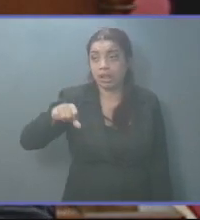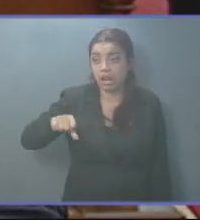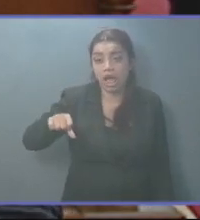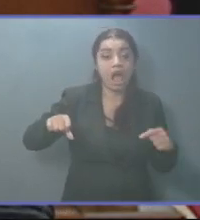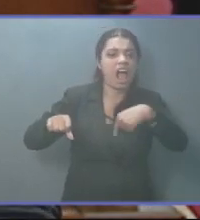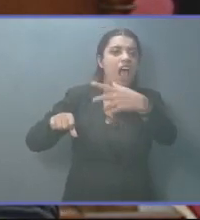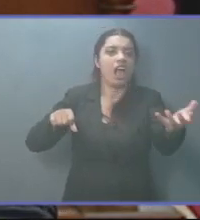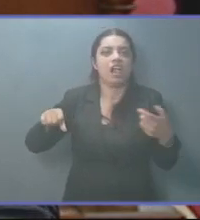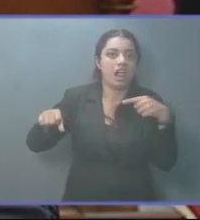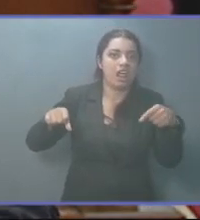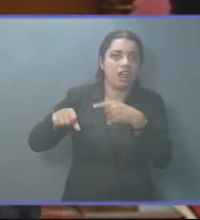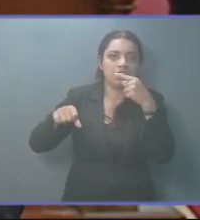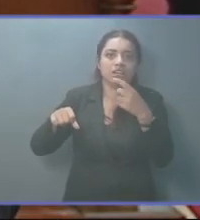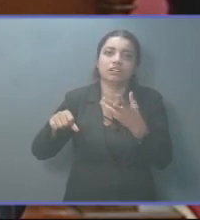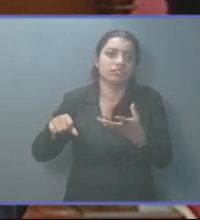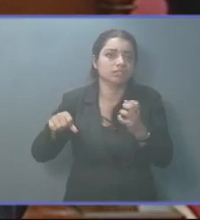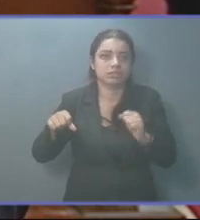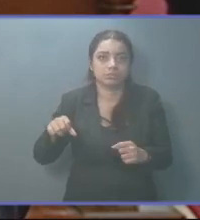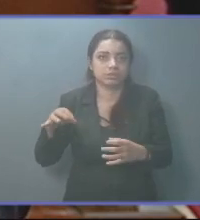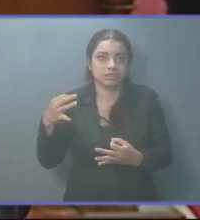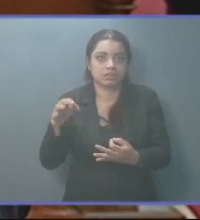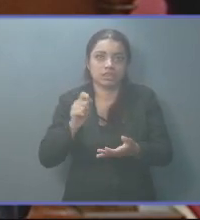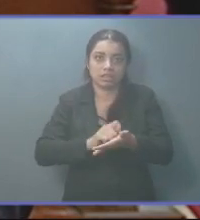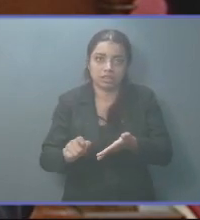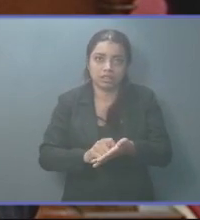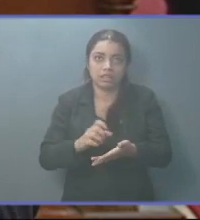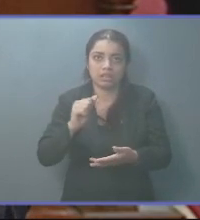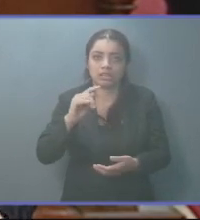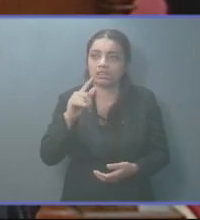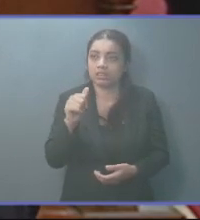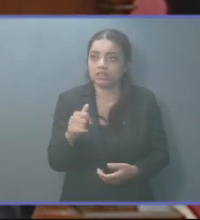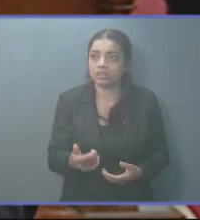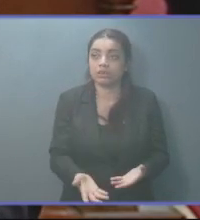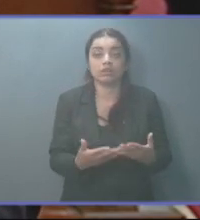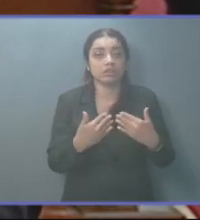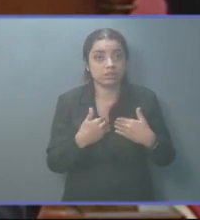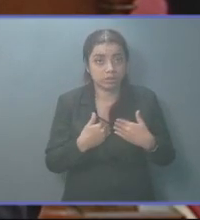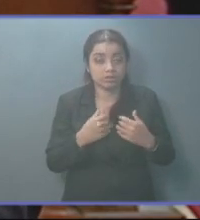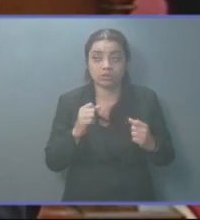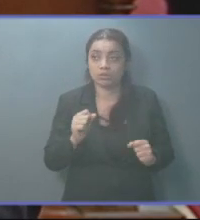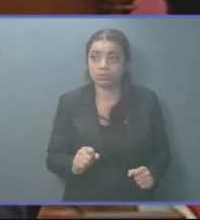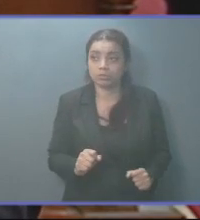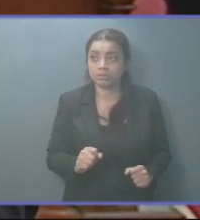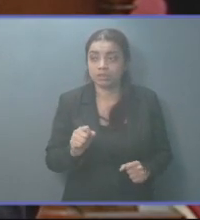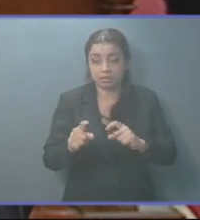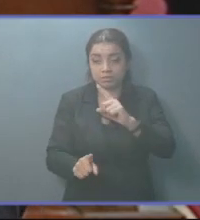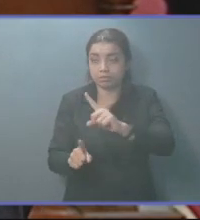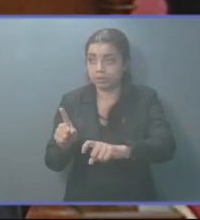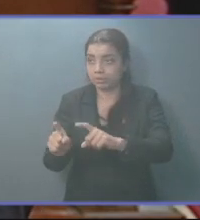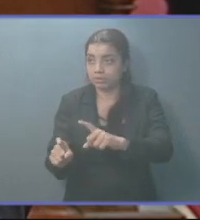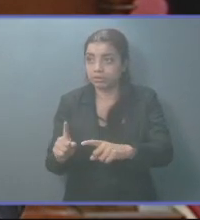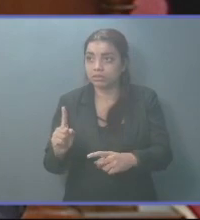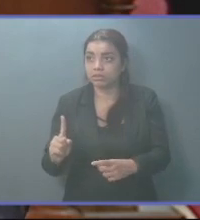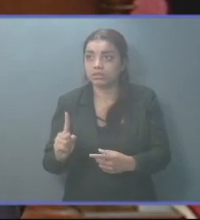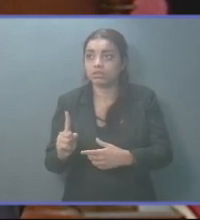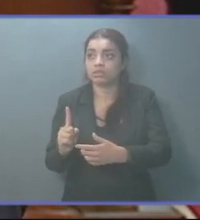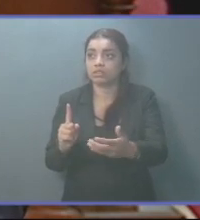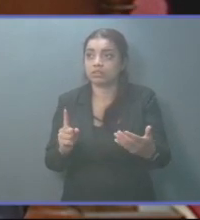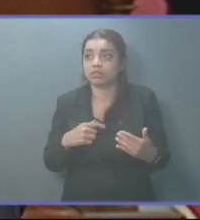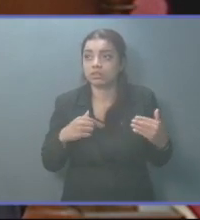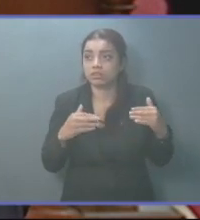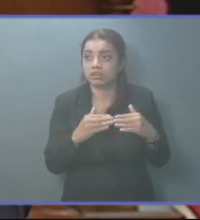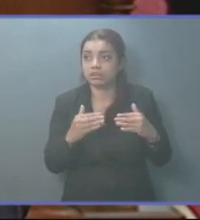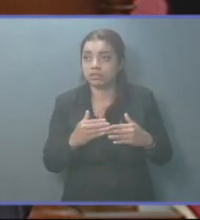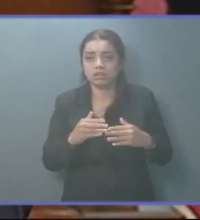no pida expresamente la certificación del acta. Cuando yo tenga mi oportunidad de hacerle preguntas, voy a hablar en el mismo tono,